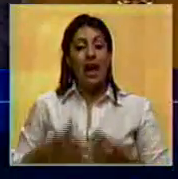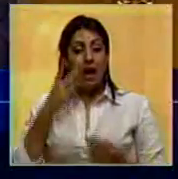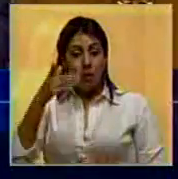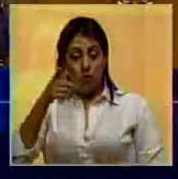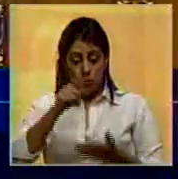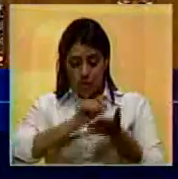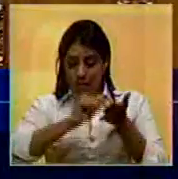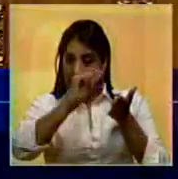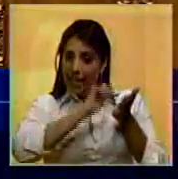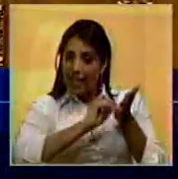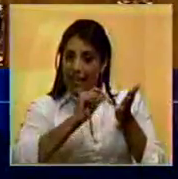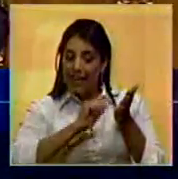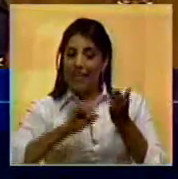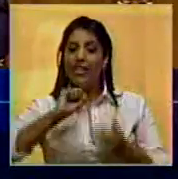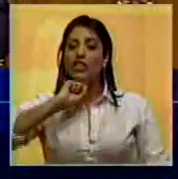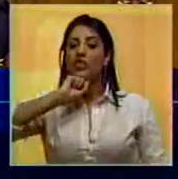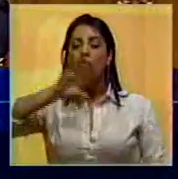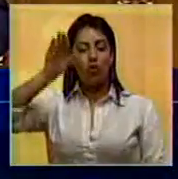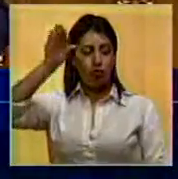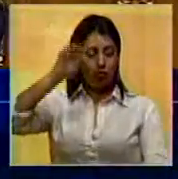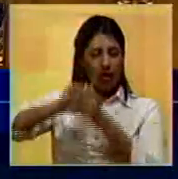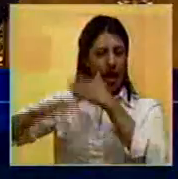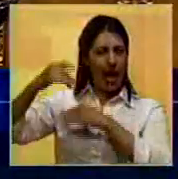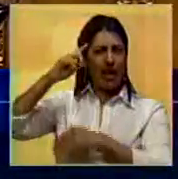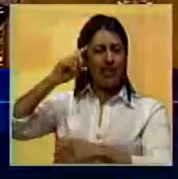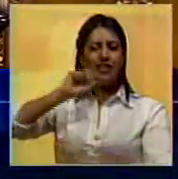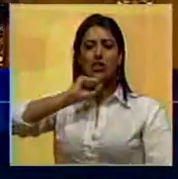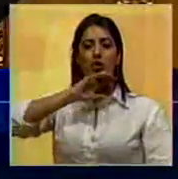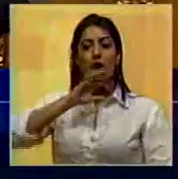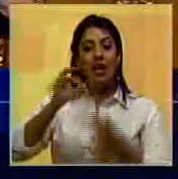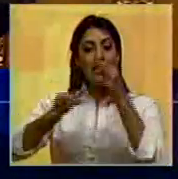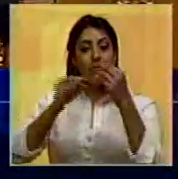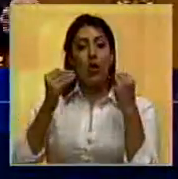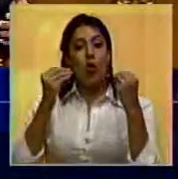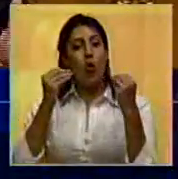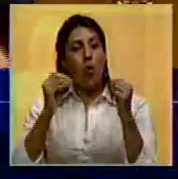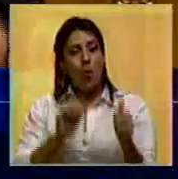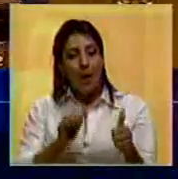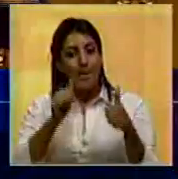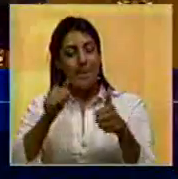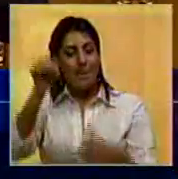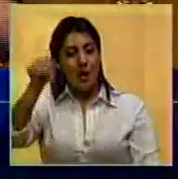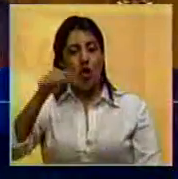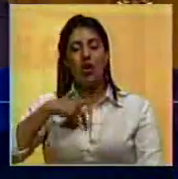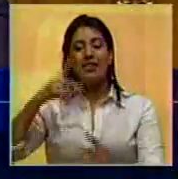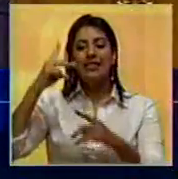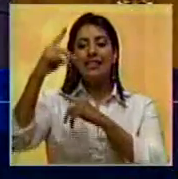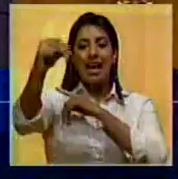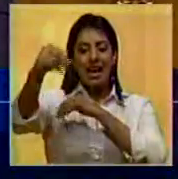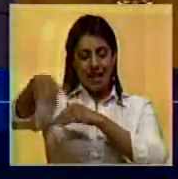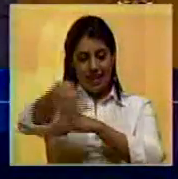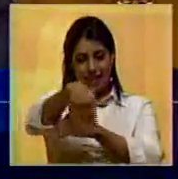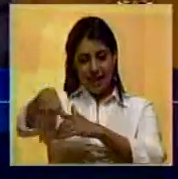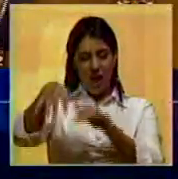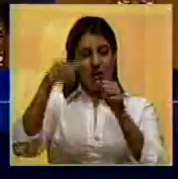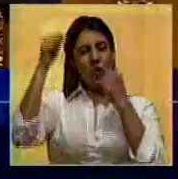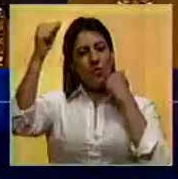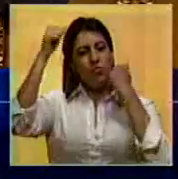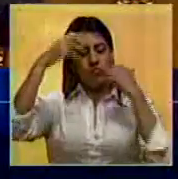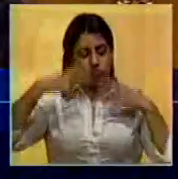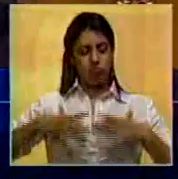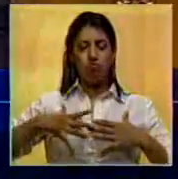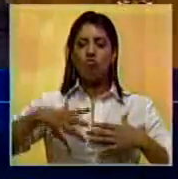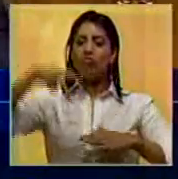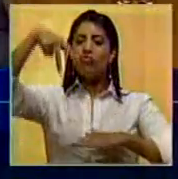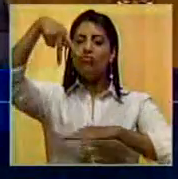se escriba esta historia y se hable de cómo a partir de hoy salimos a las calles y nos pusimos